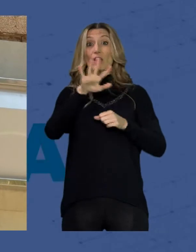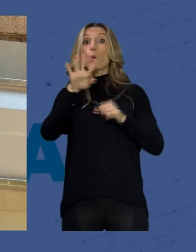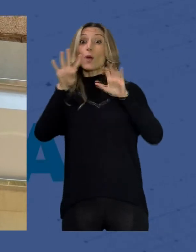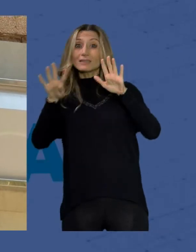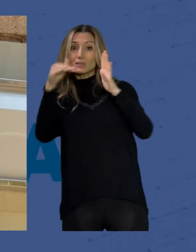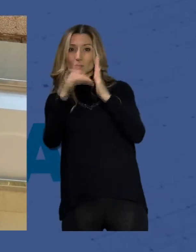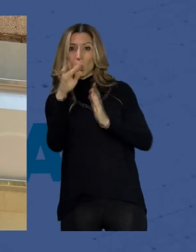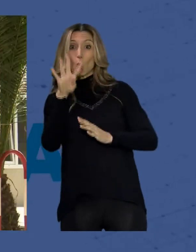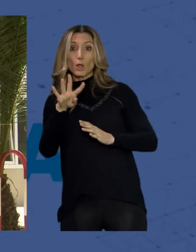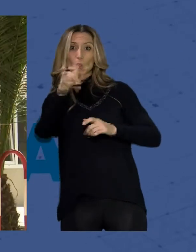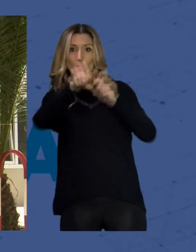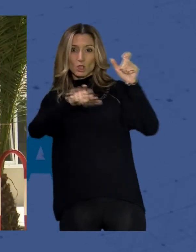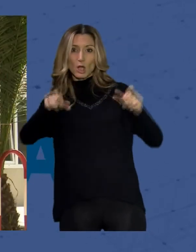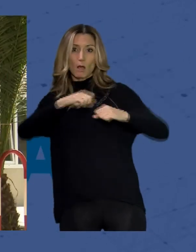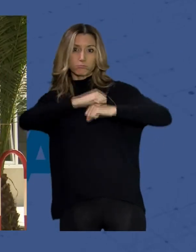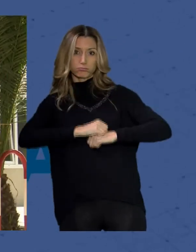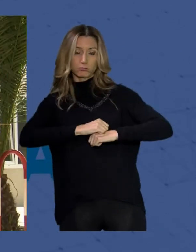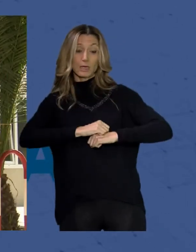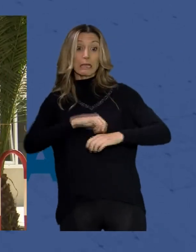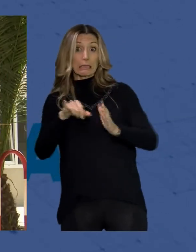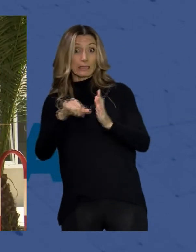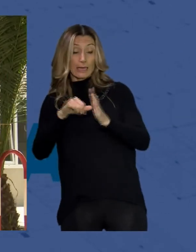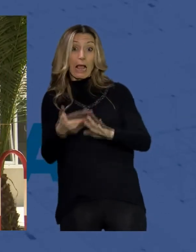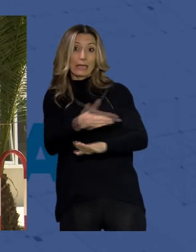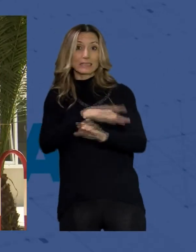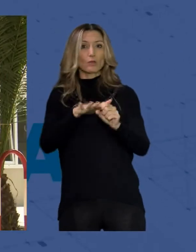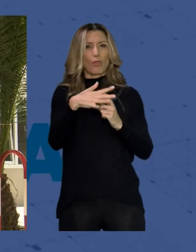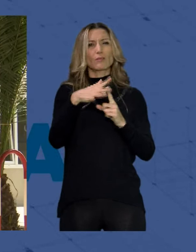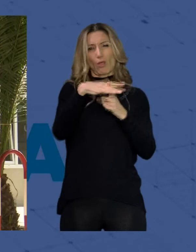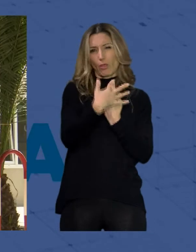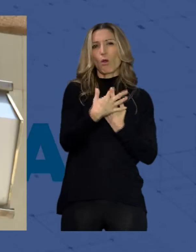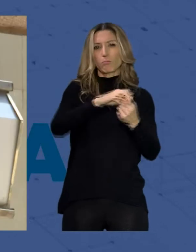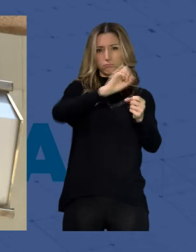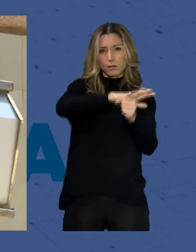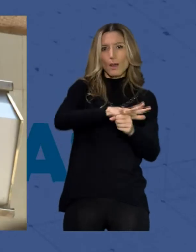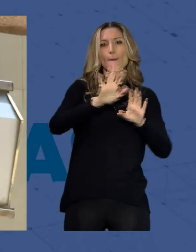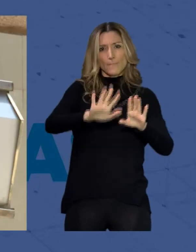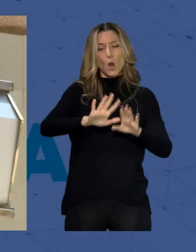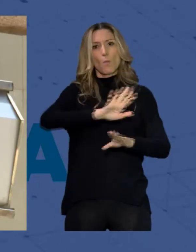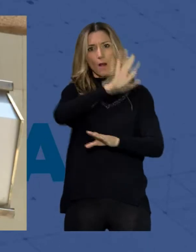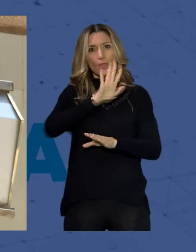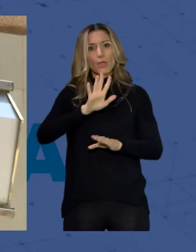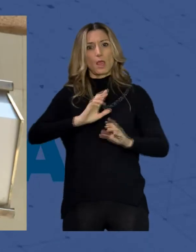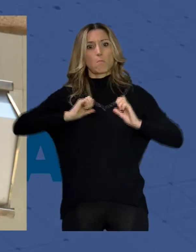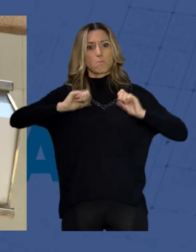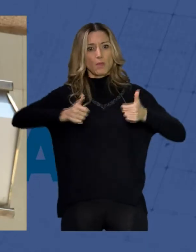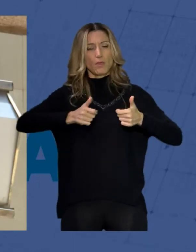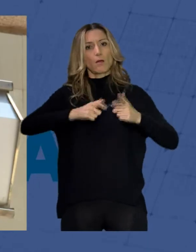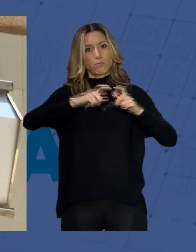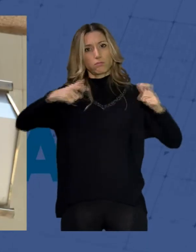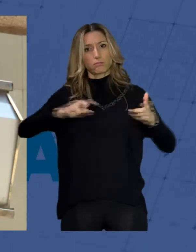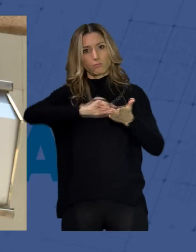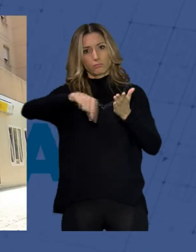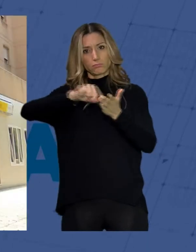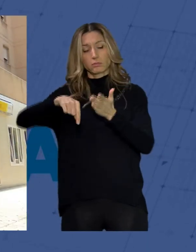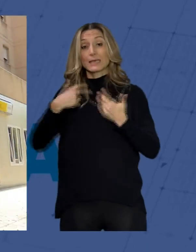cifra que se acerca a la situación prepandemia, aunque destaca la elevada temporalidad de los contratos, que roza el 91%. El